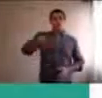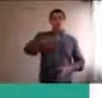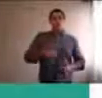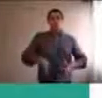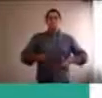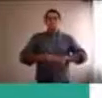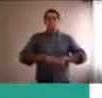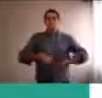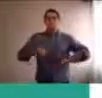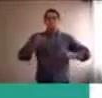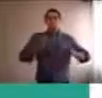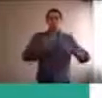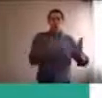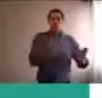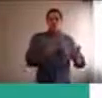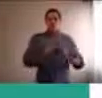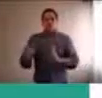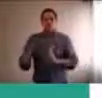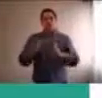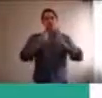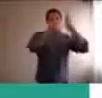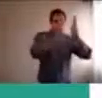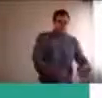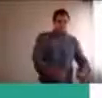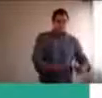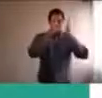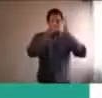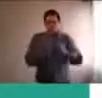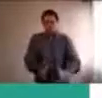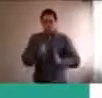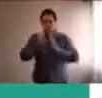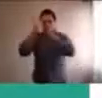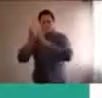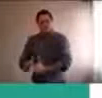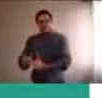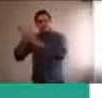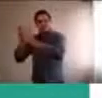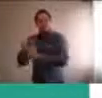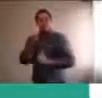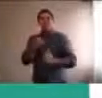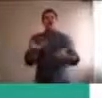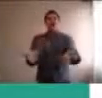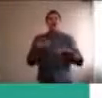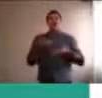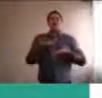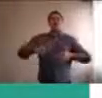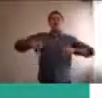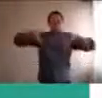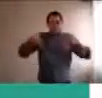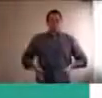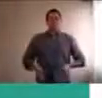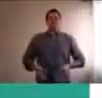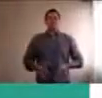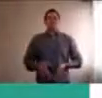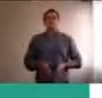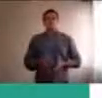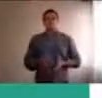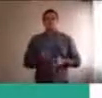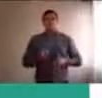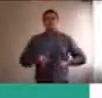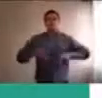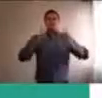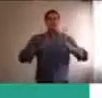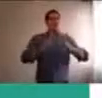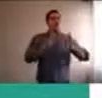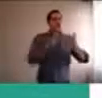rutinas, nos dan certezas, y eso es lo valioso, que tiene la rutina, y ordena, no solo, a cada individuo,